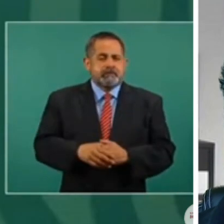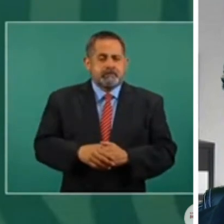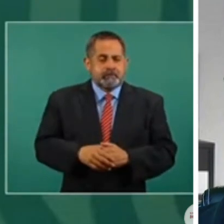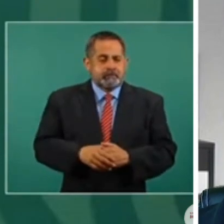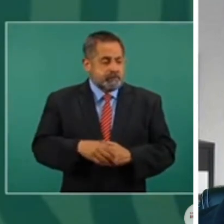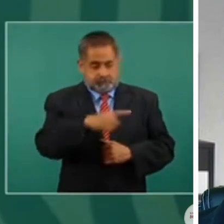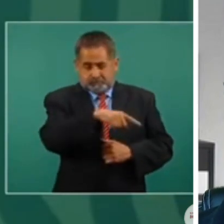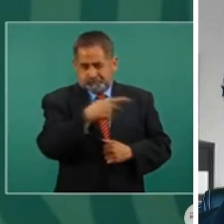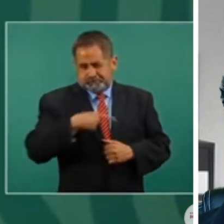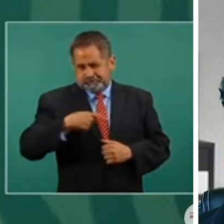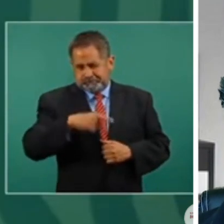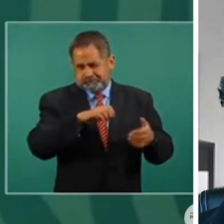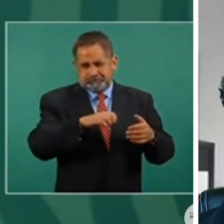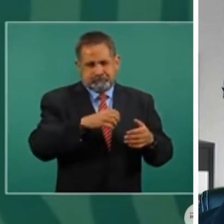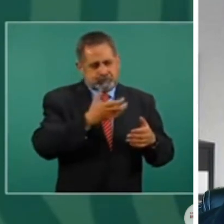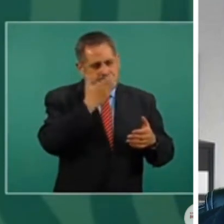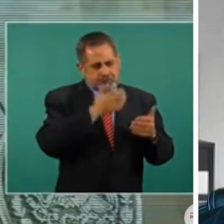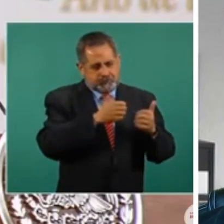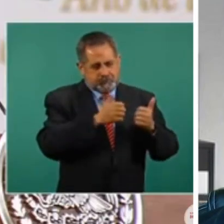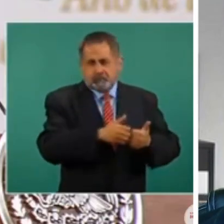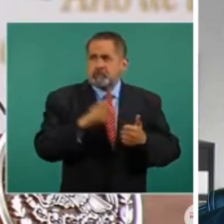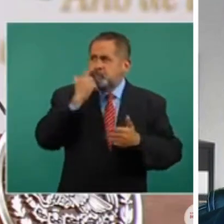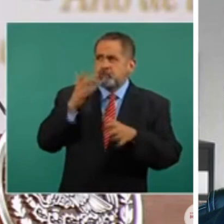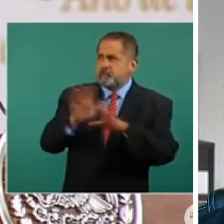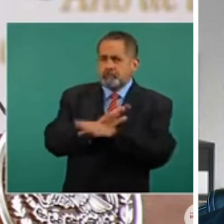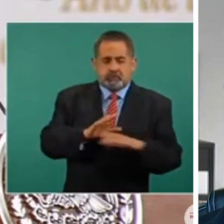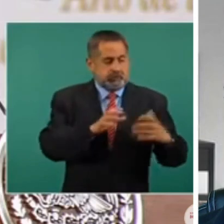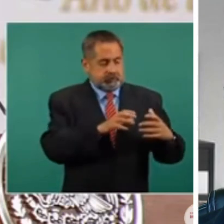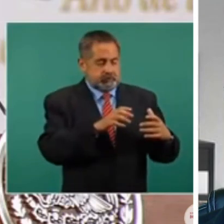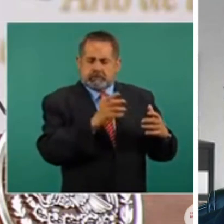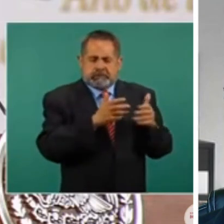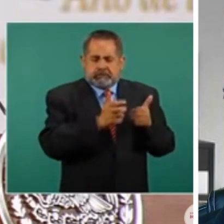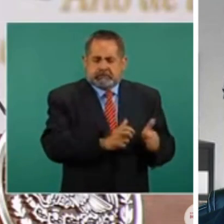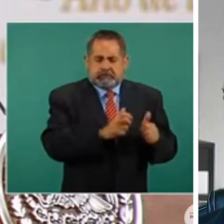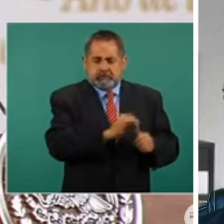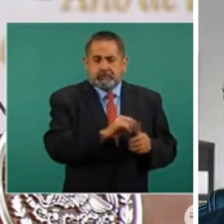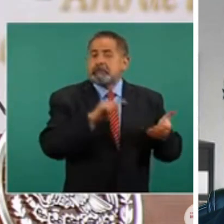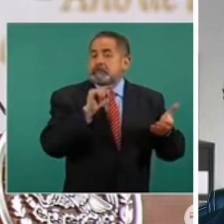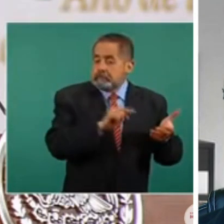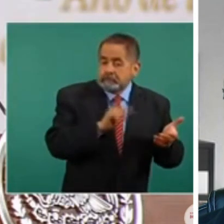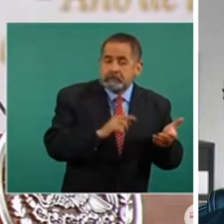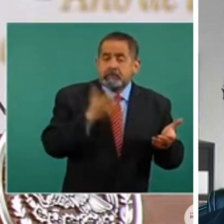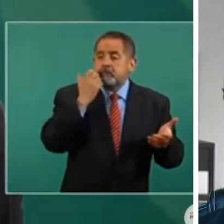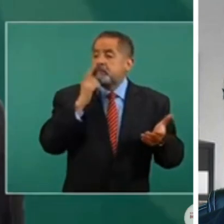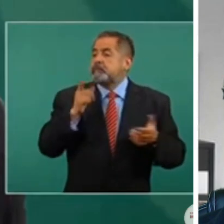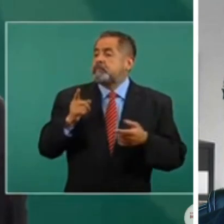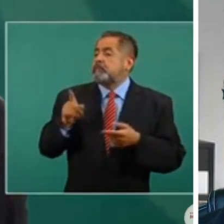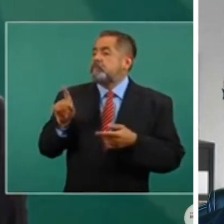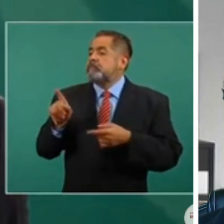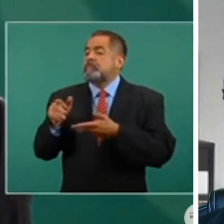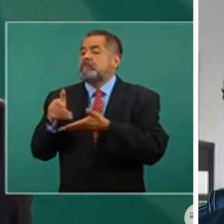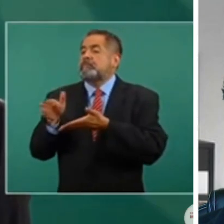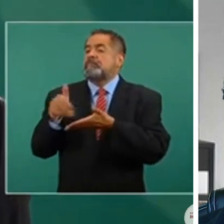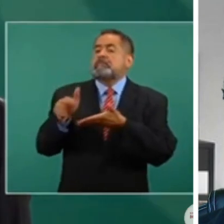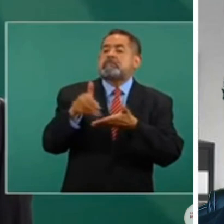el conservador es clasista, es